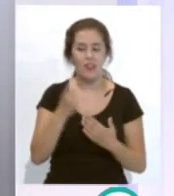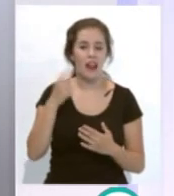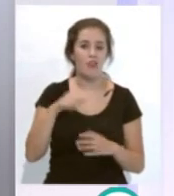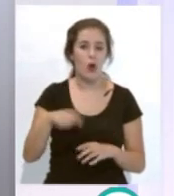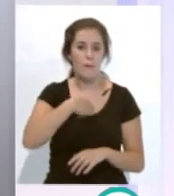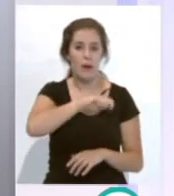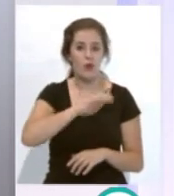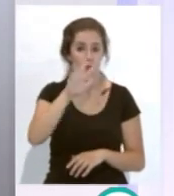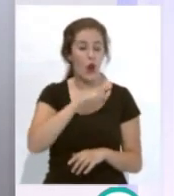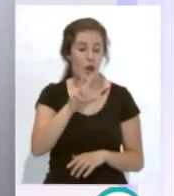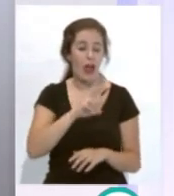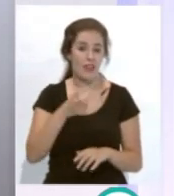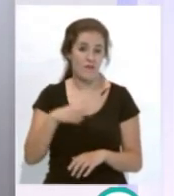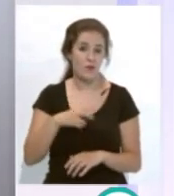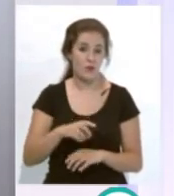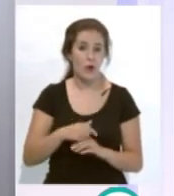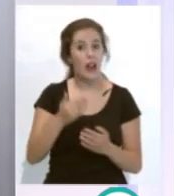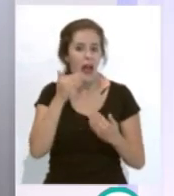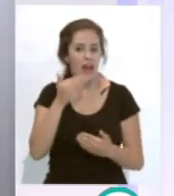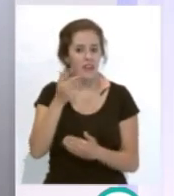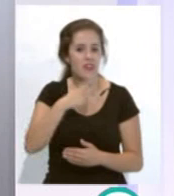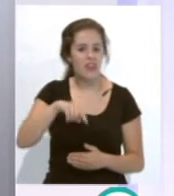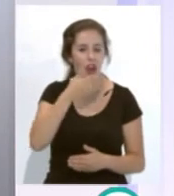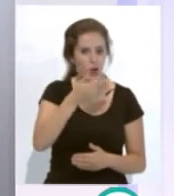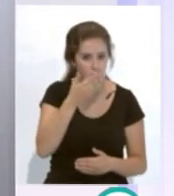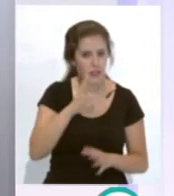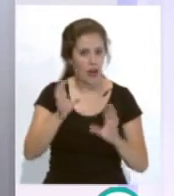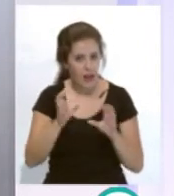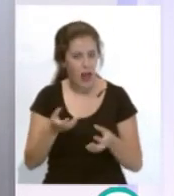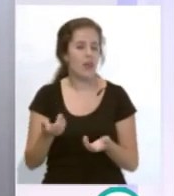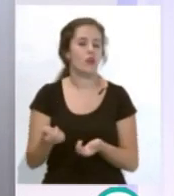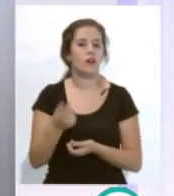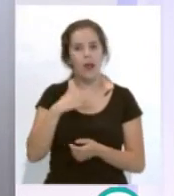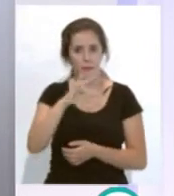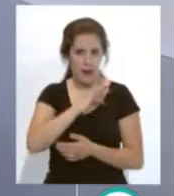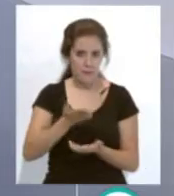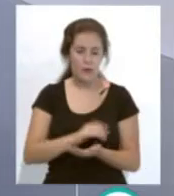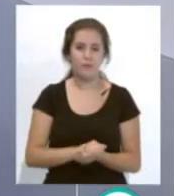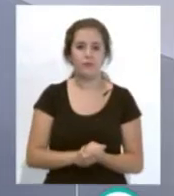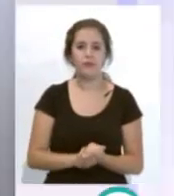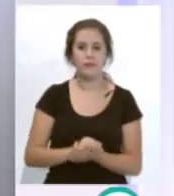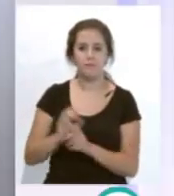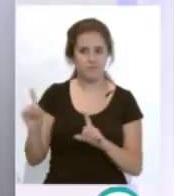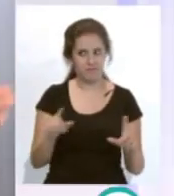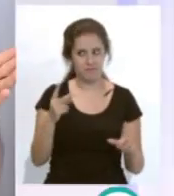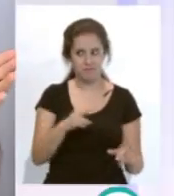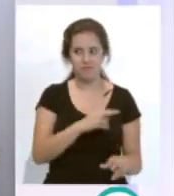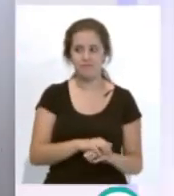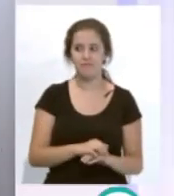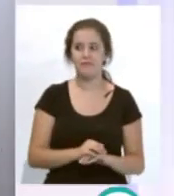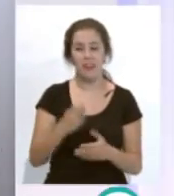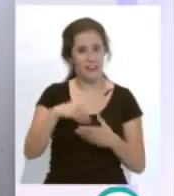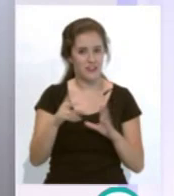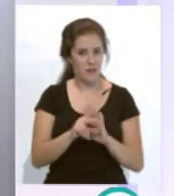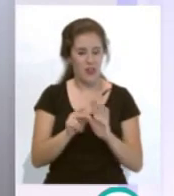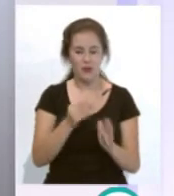Fútbol de La Roza, él agradecía a los oyentes, a la radio, al chato, ese premio. Dale paso, ¿no? Vamos, dentro vídeo se dice.